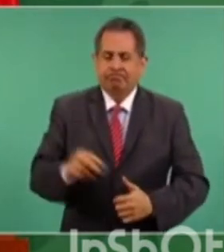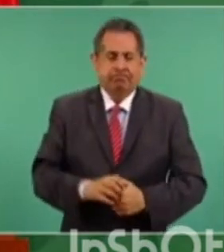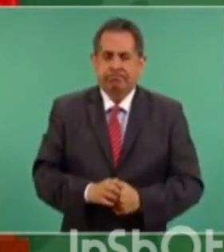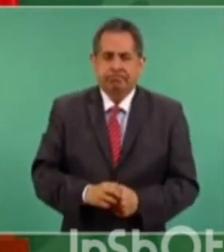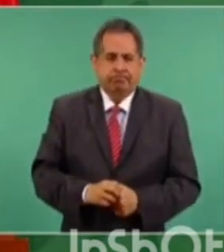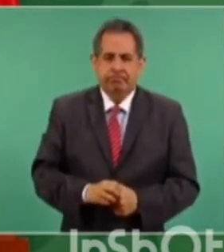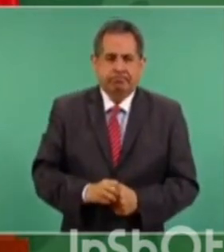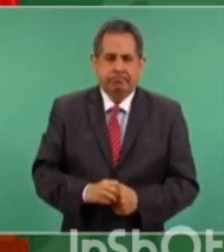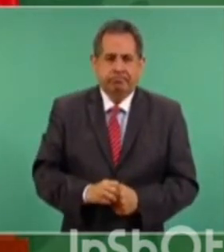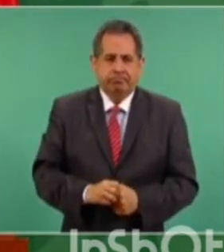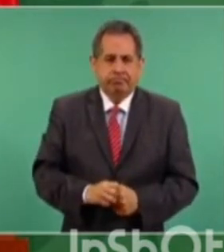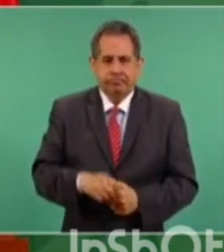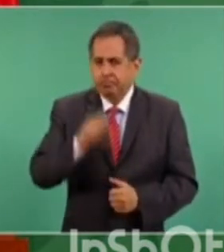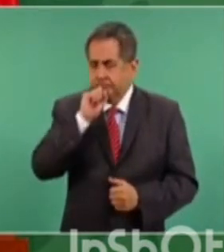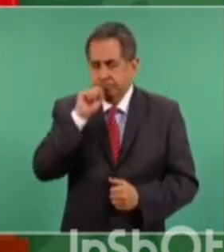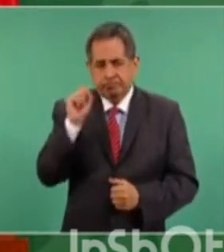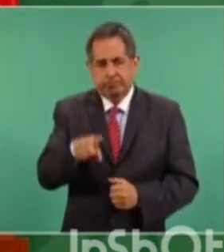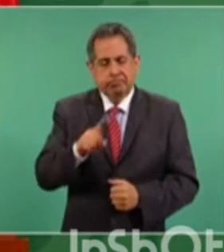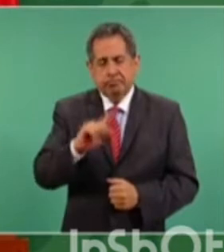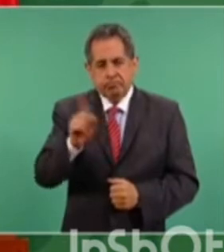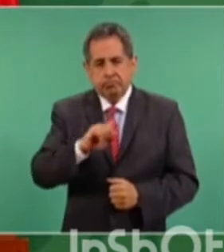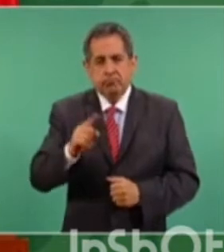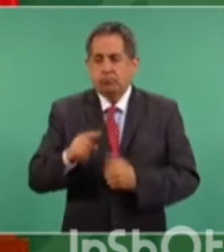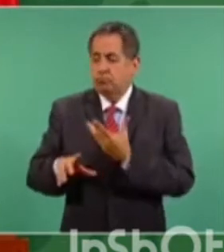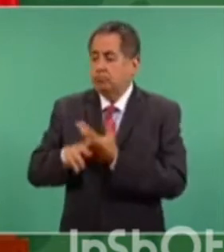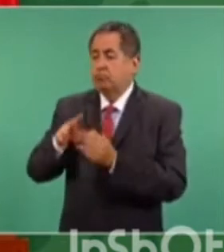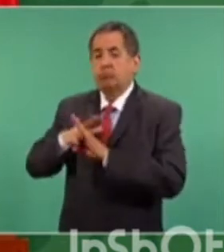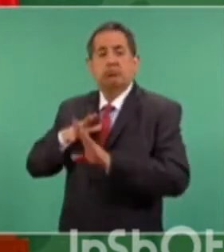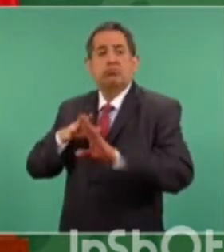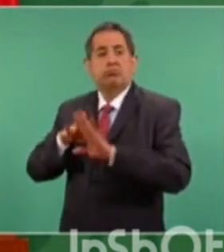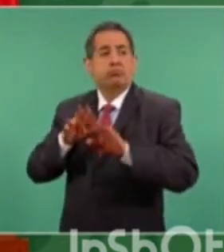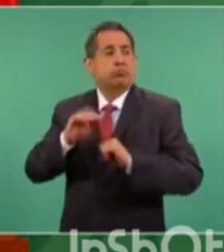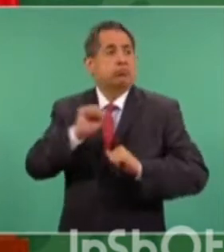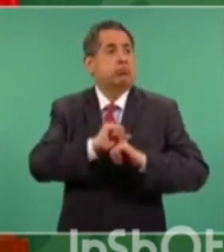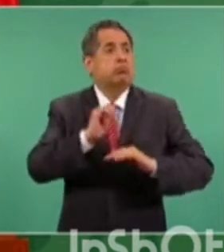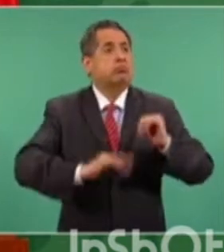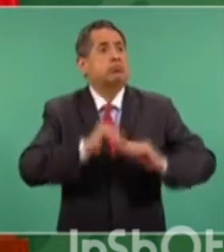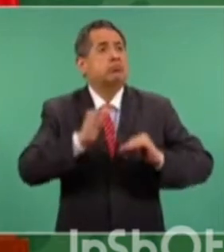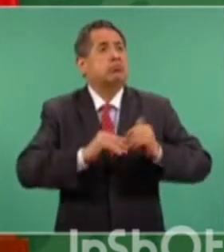Tampoco se detendrá el flujo migratorio construyendo muros.